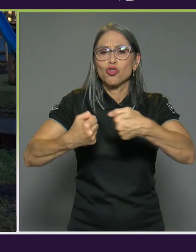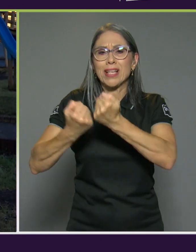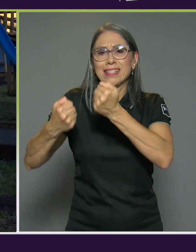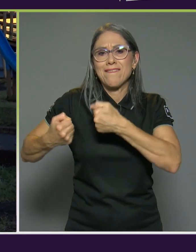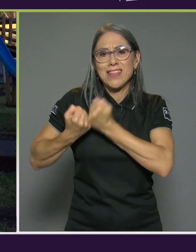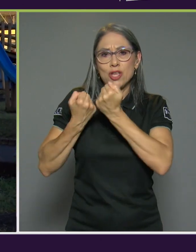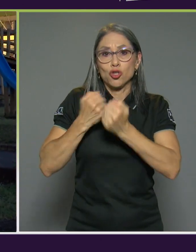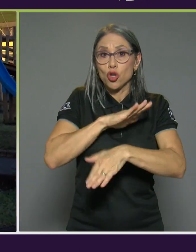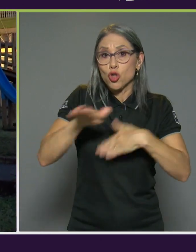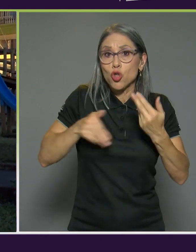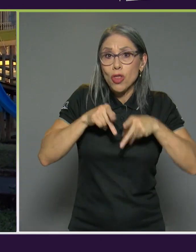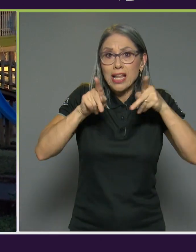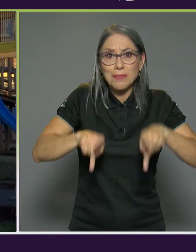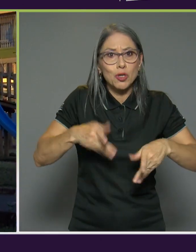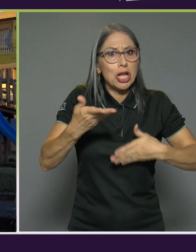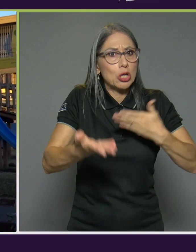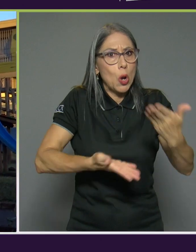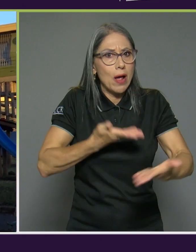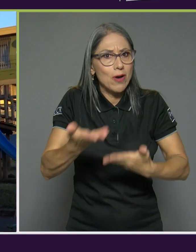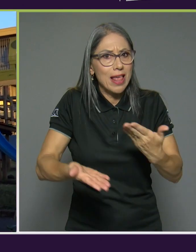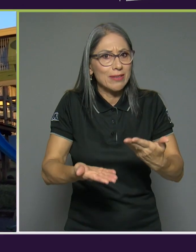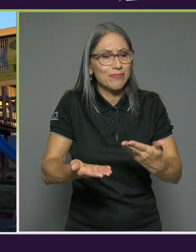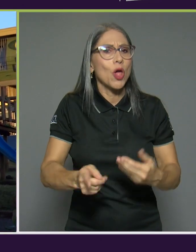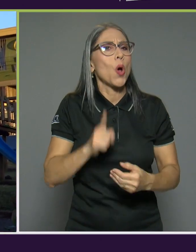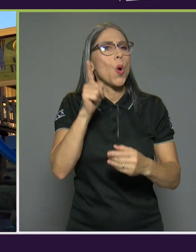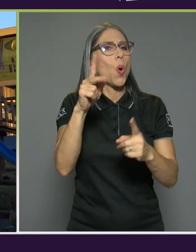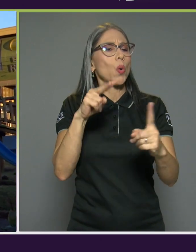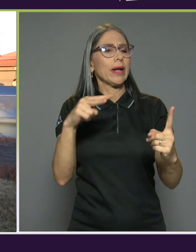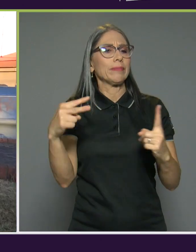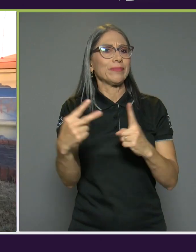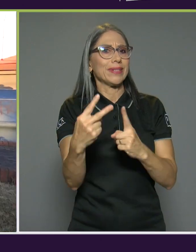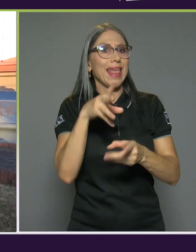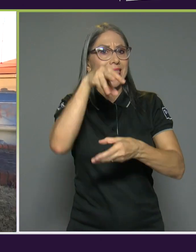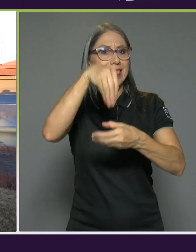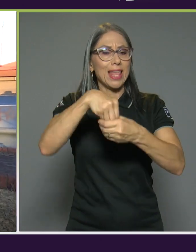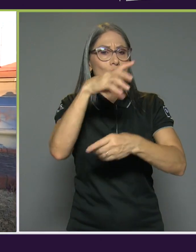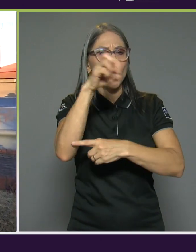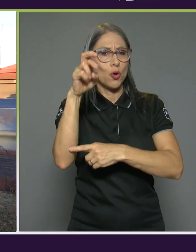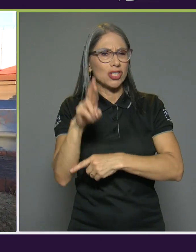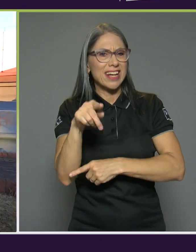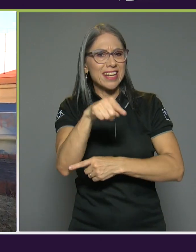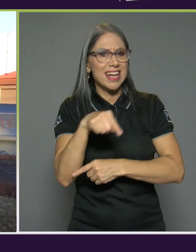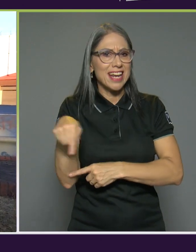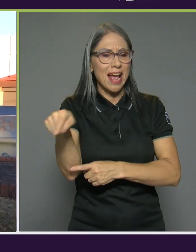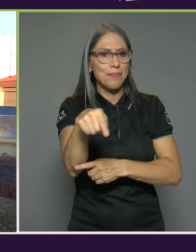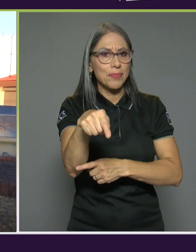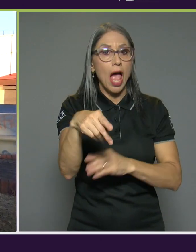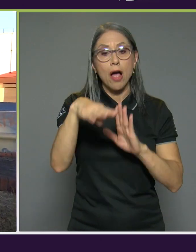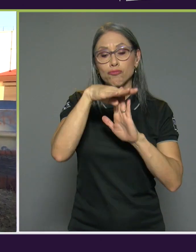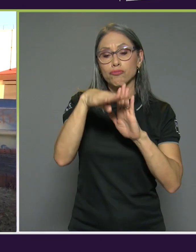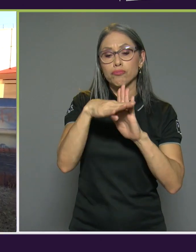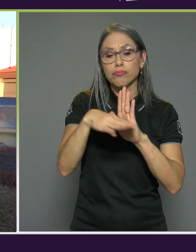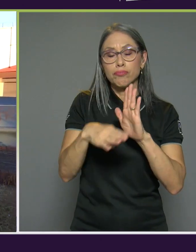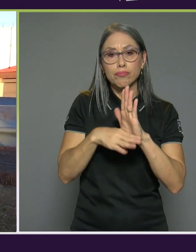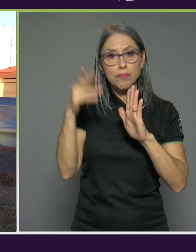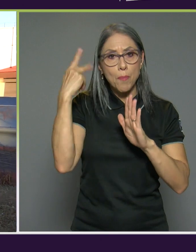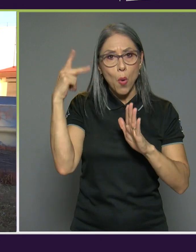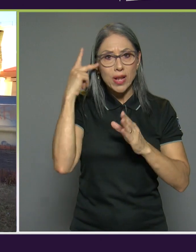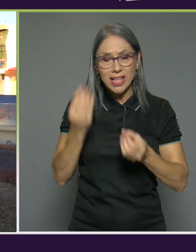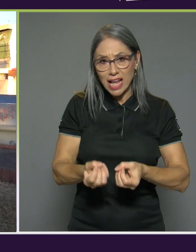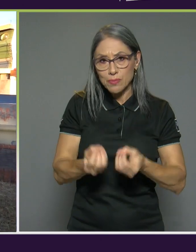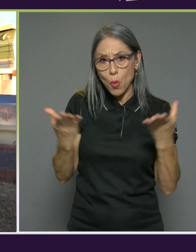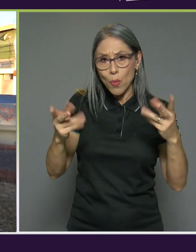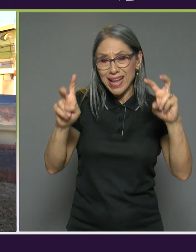uno de los ejes es dentro del contexto de costa rica es cómo llevamos las políticas públicas en materia de